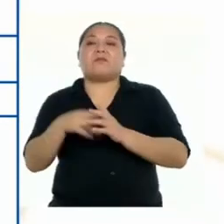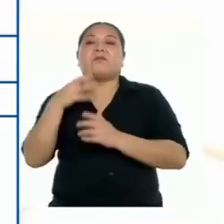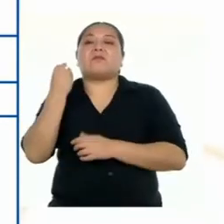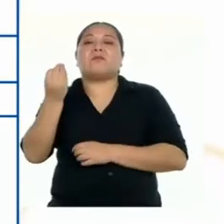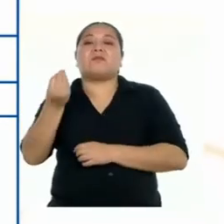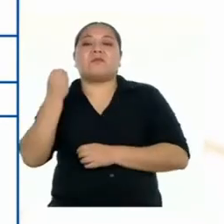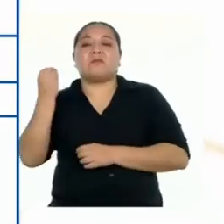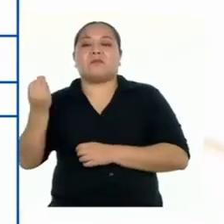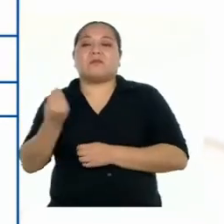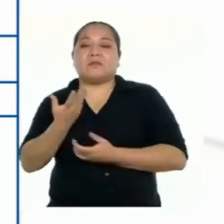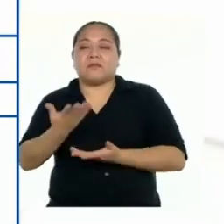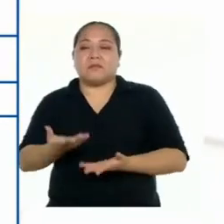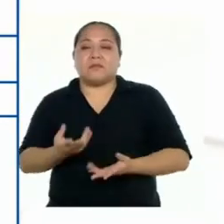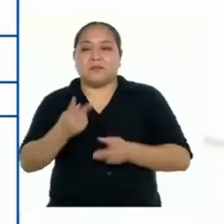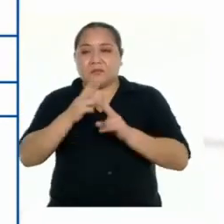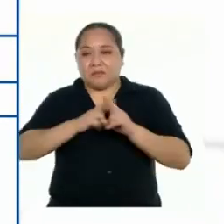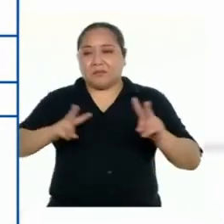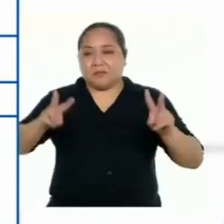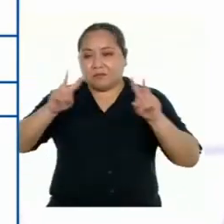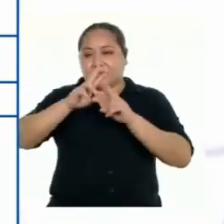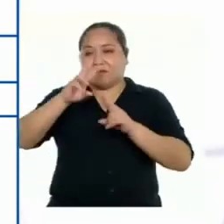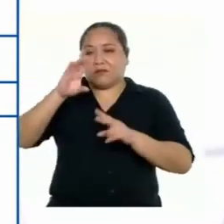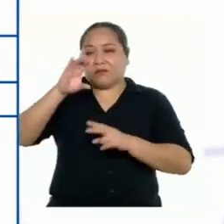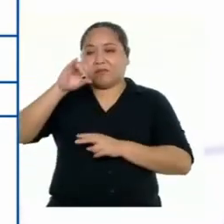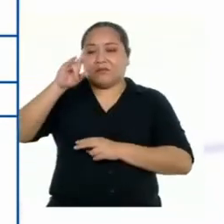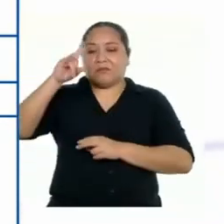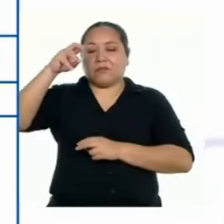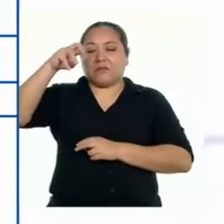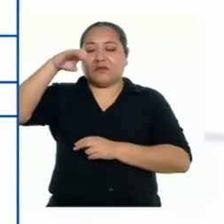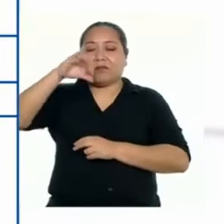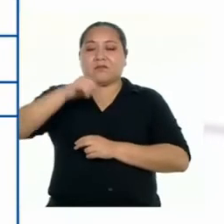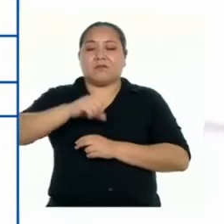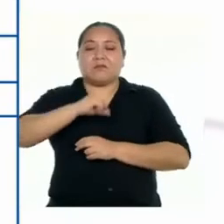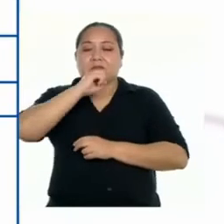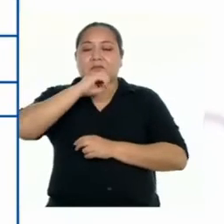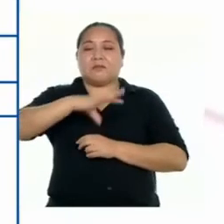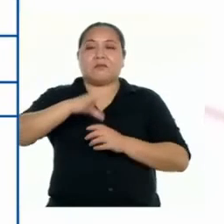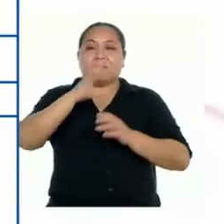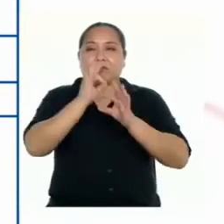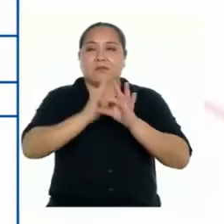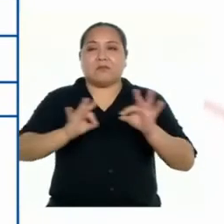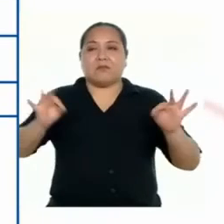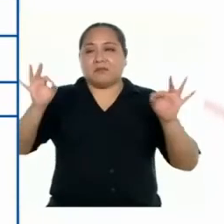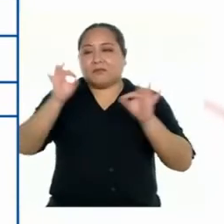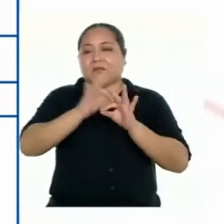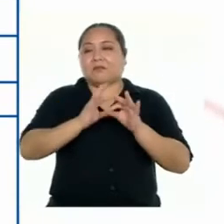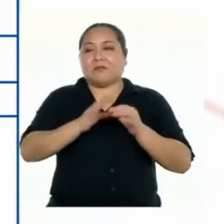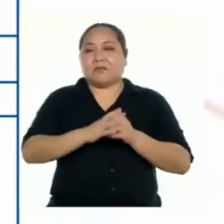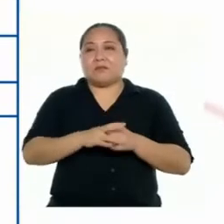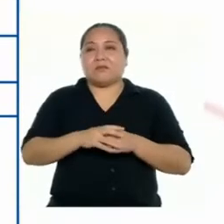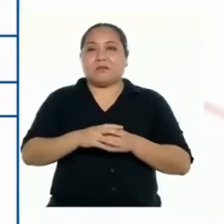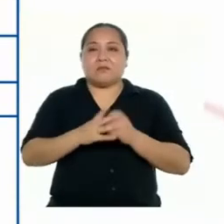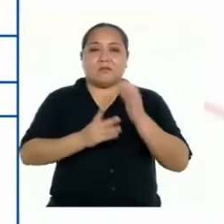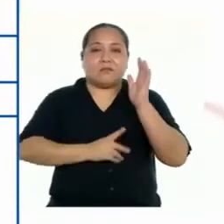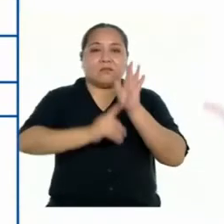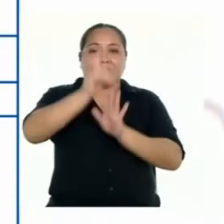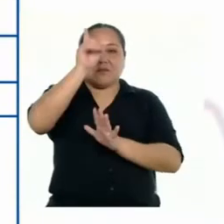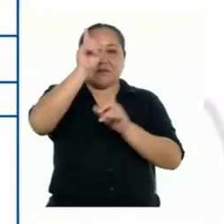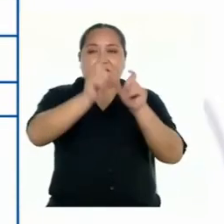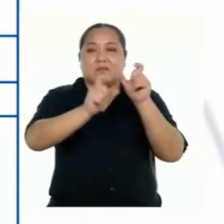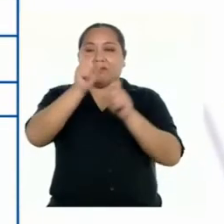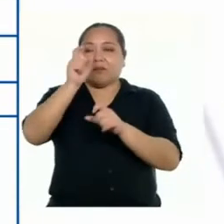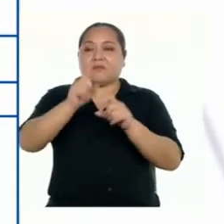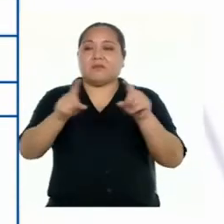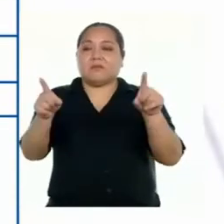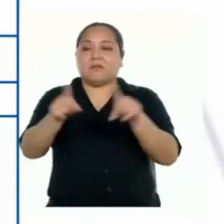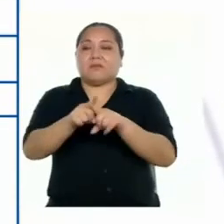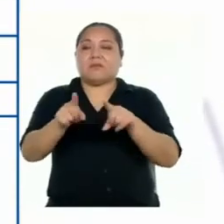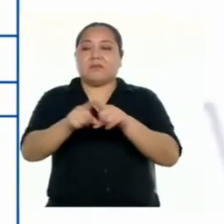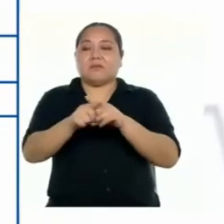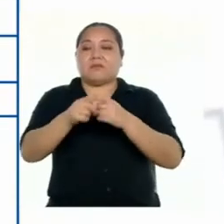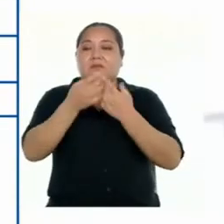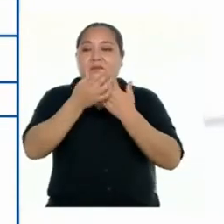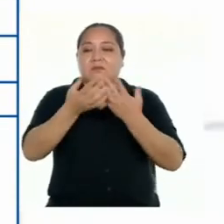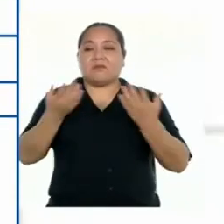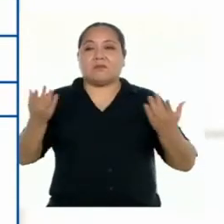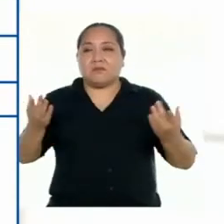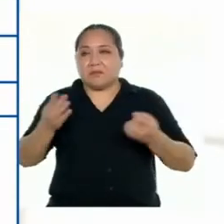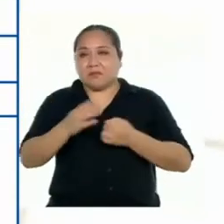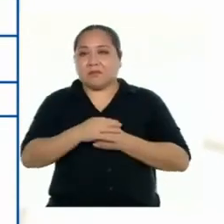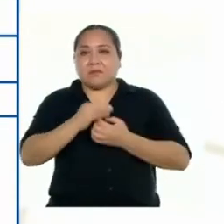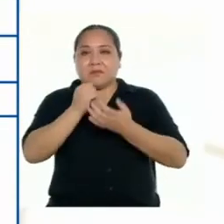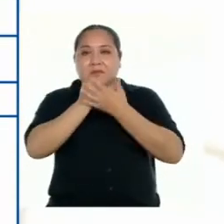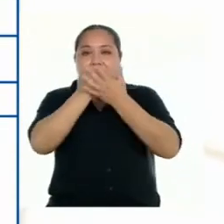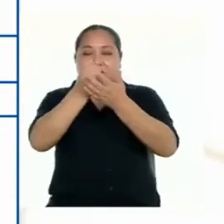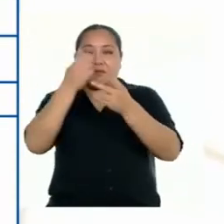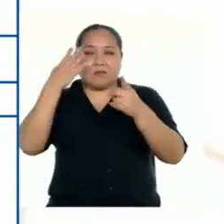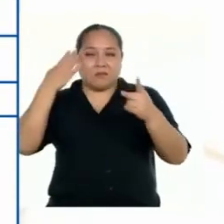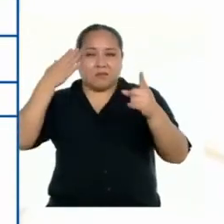porqué del valor de las cuencas. Se menciona su importancia para el desarrollo humano y los factores que contribuyen a esta